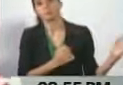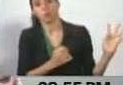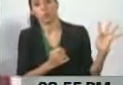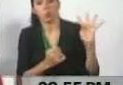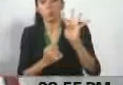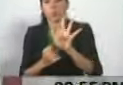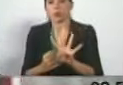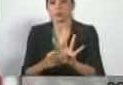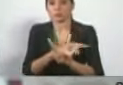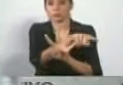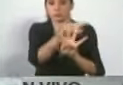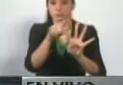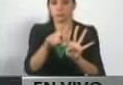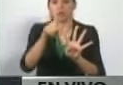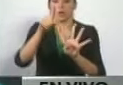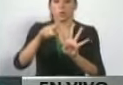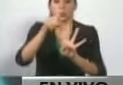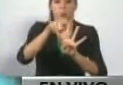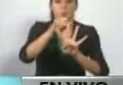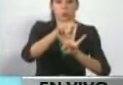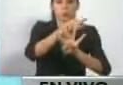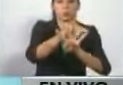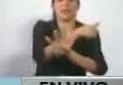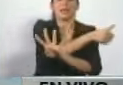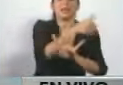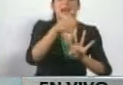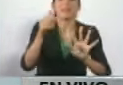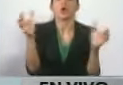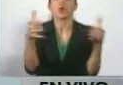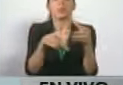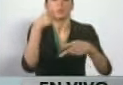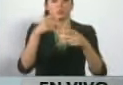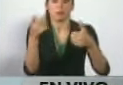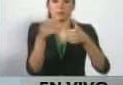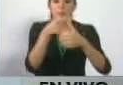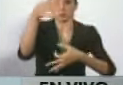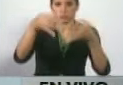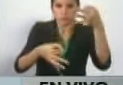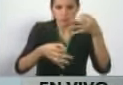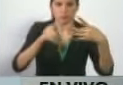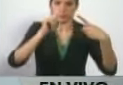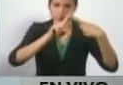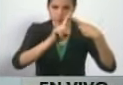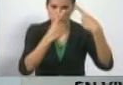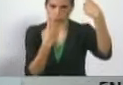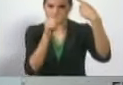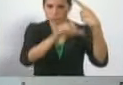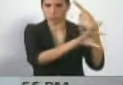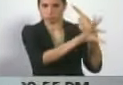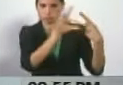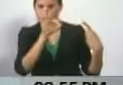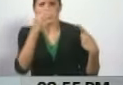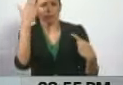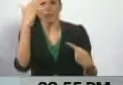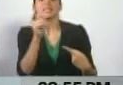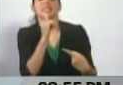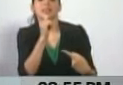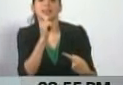uno por cada partido. Primero Justicia envió a una persona. ¿Ya se sabe quién es?